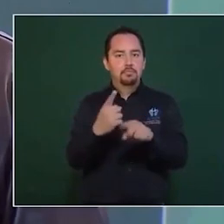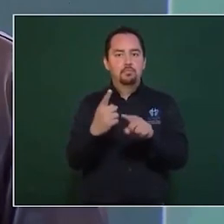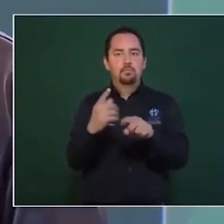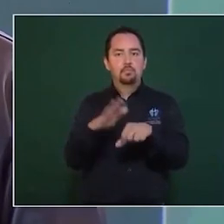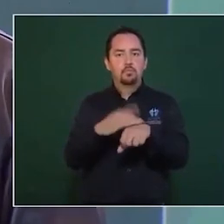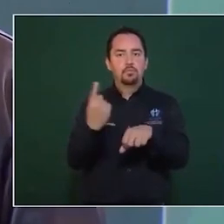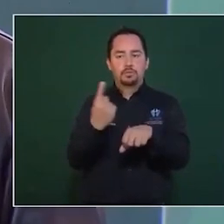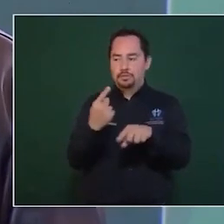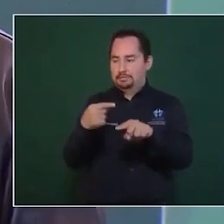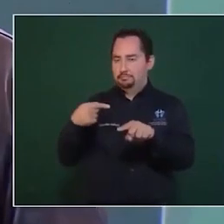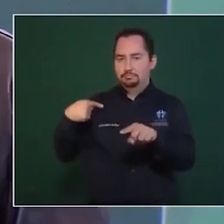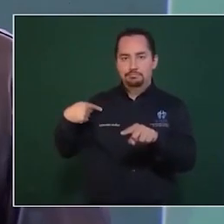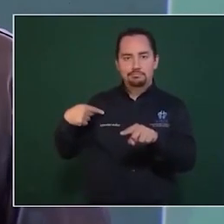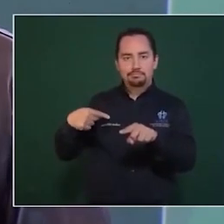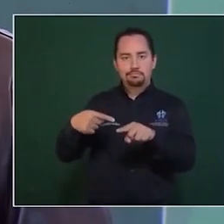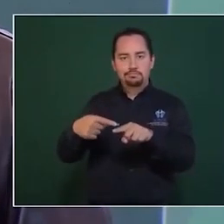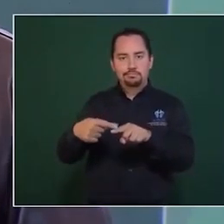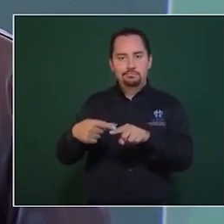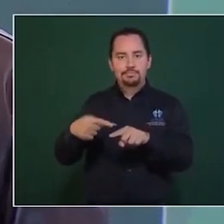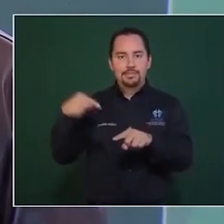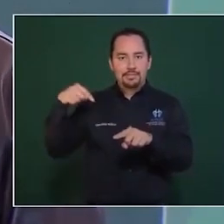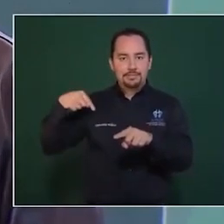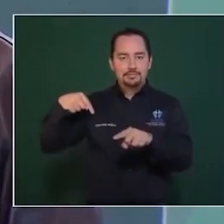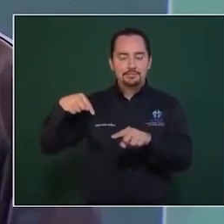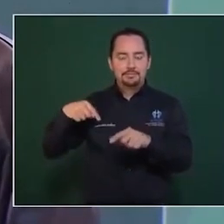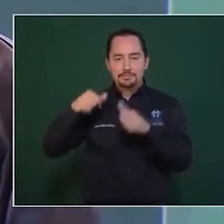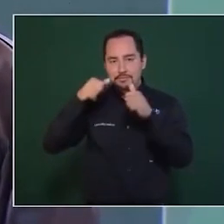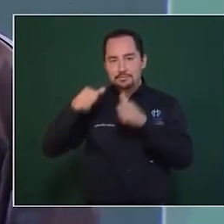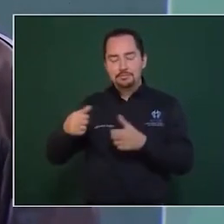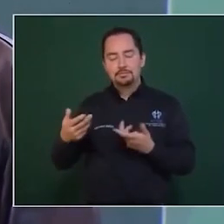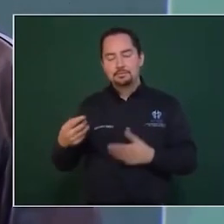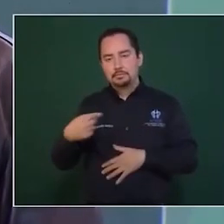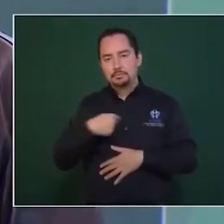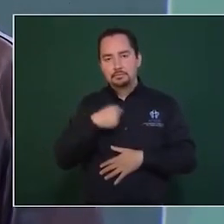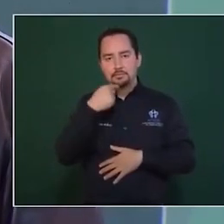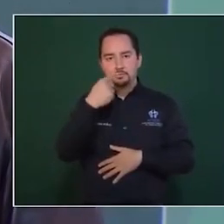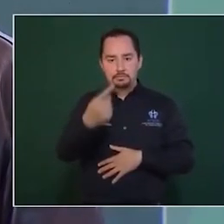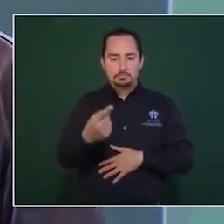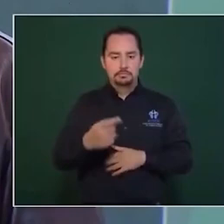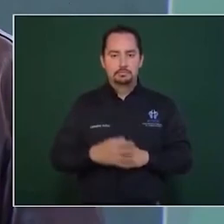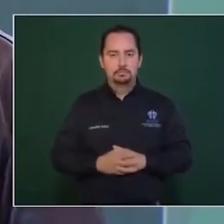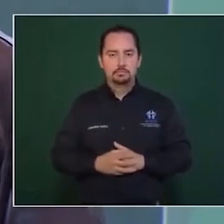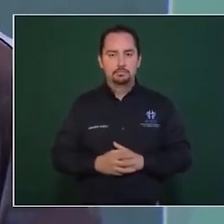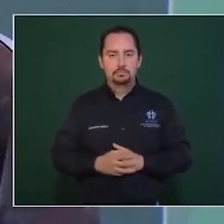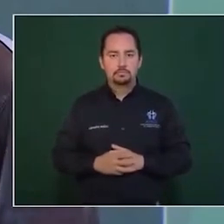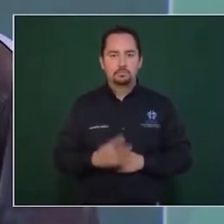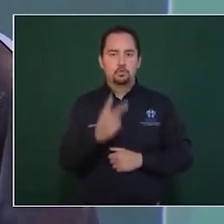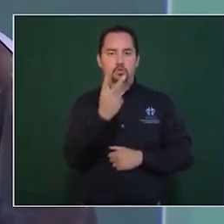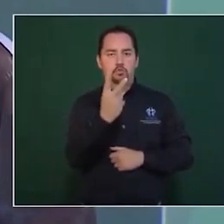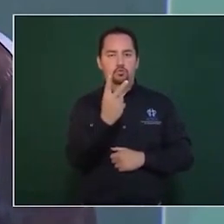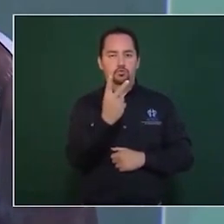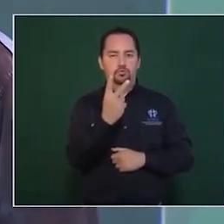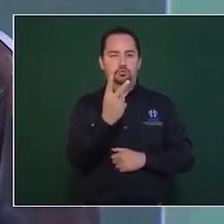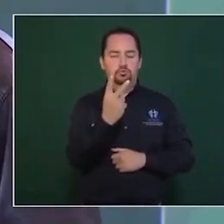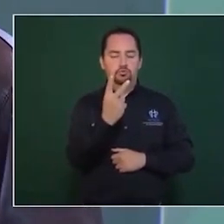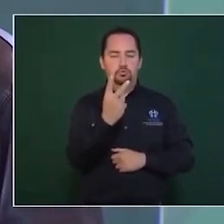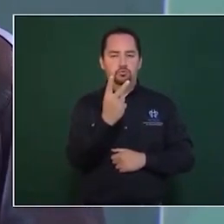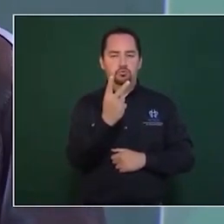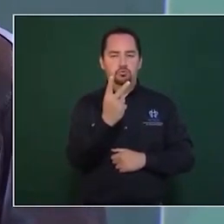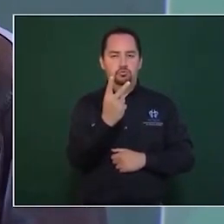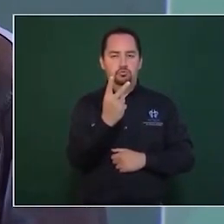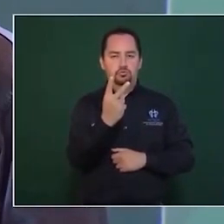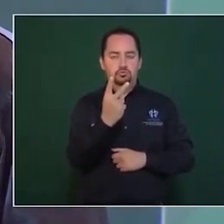Y les puedo hablar de dos eventos